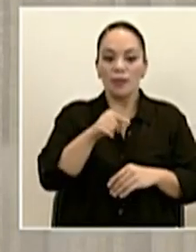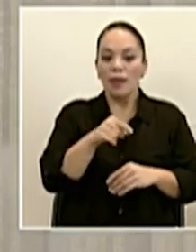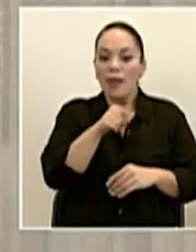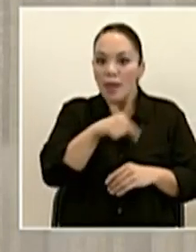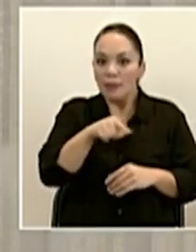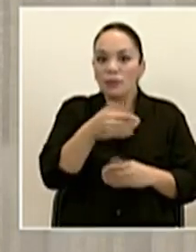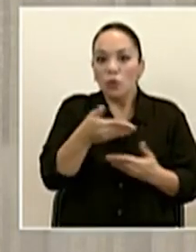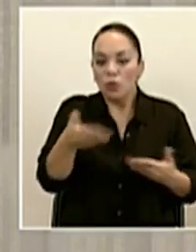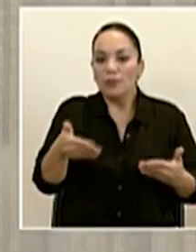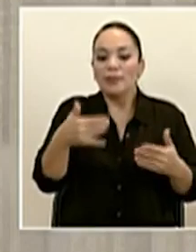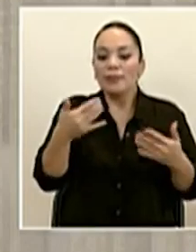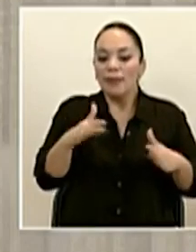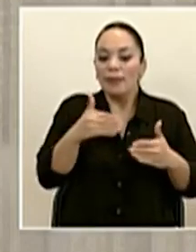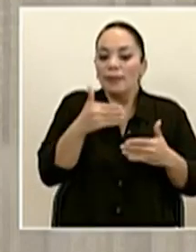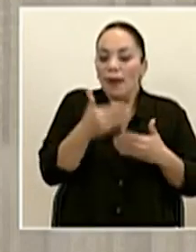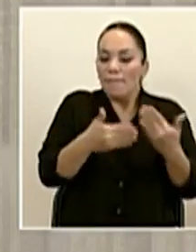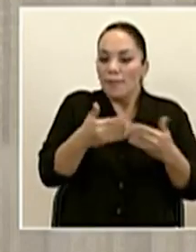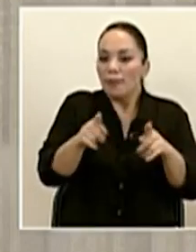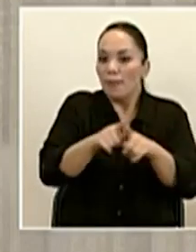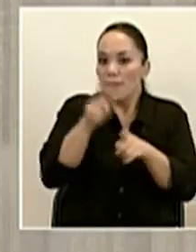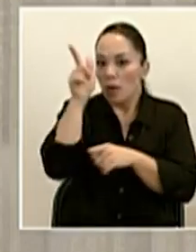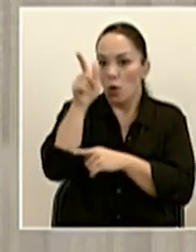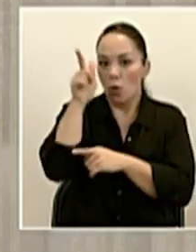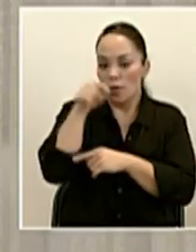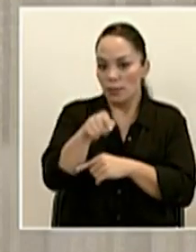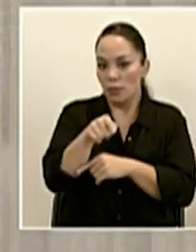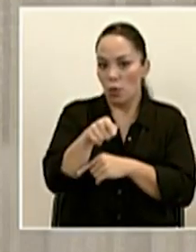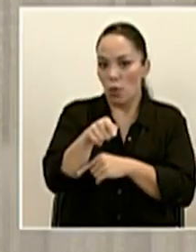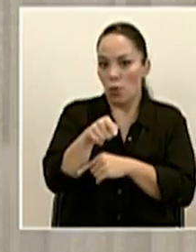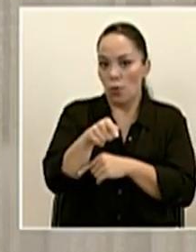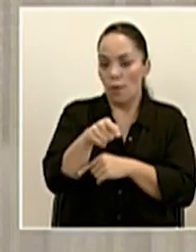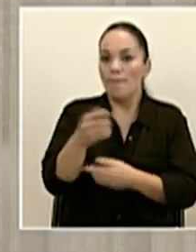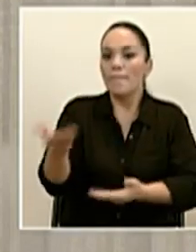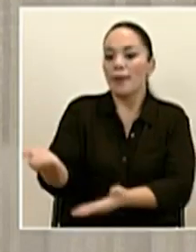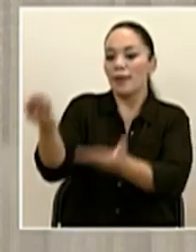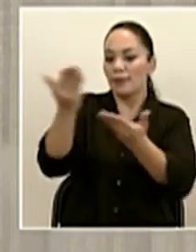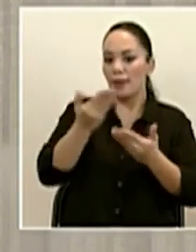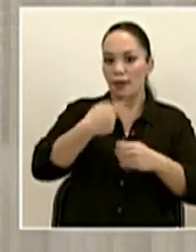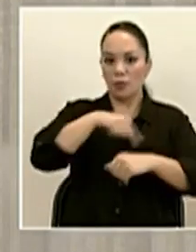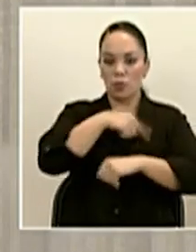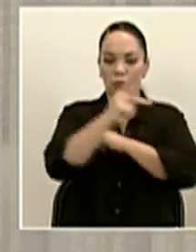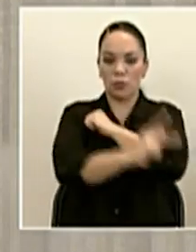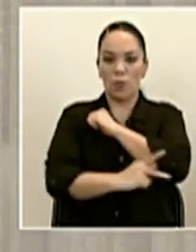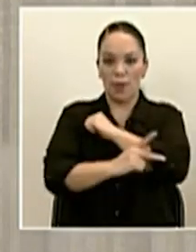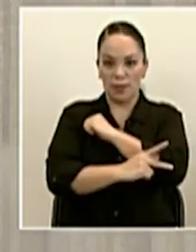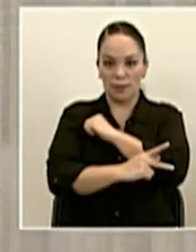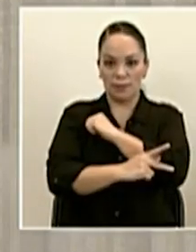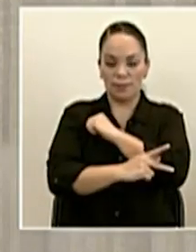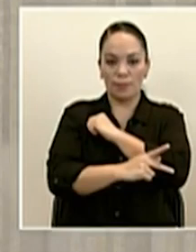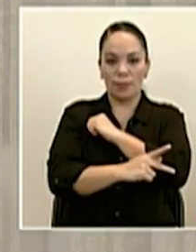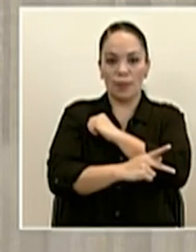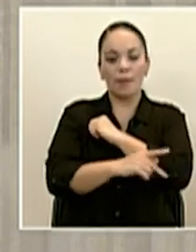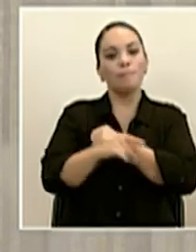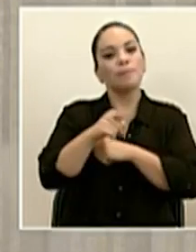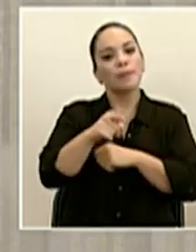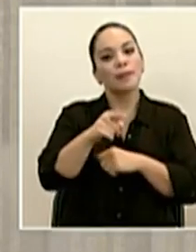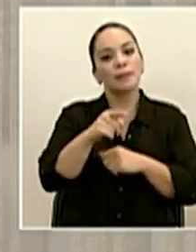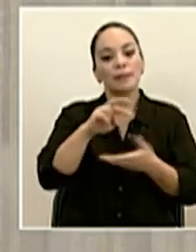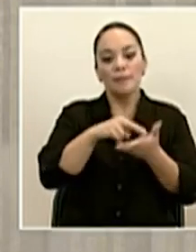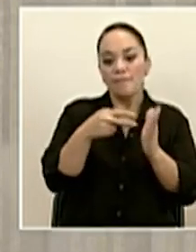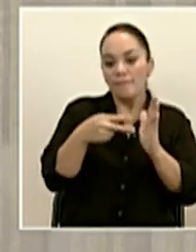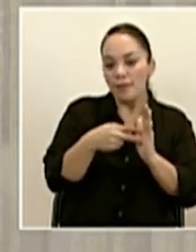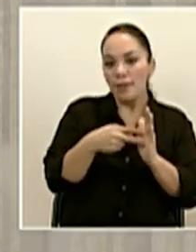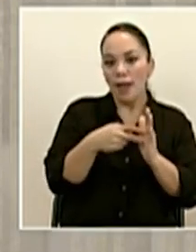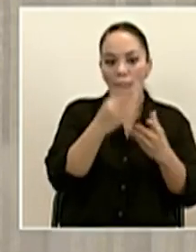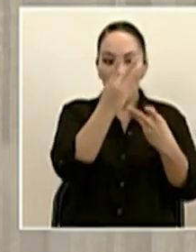logístico de, digamos, de transporte hacia nuestro país. O sea, es una combinación de inventario